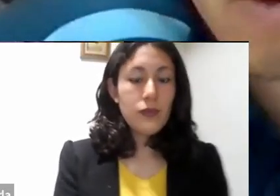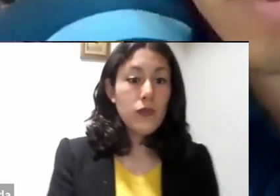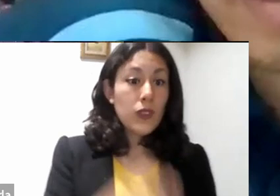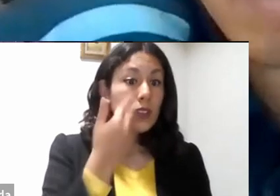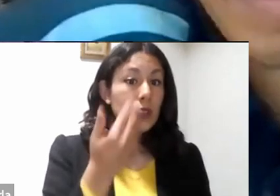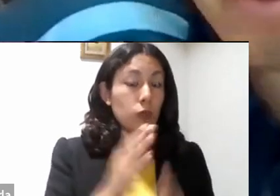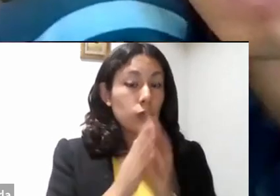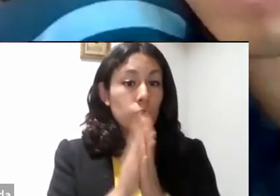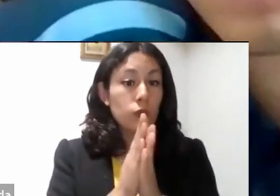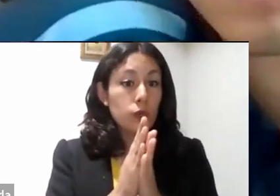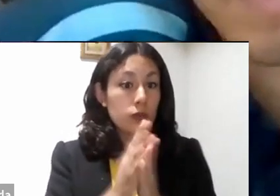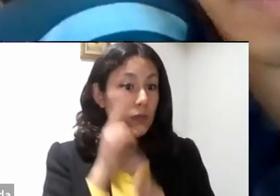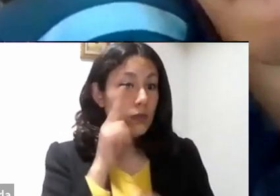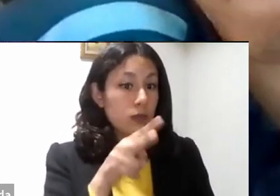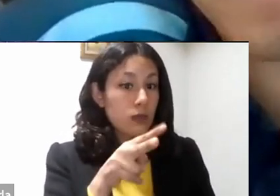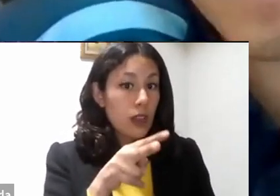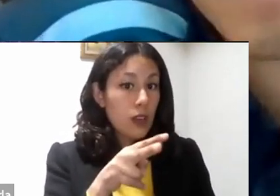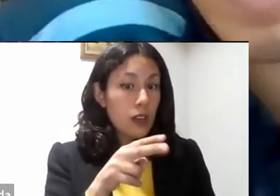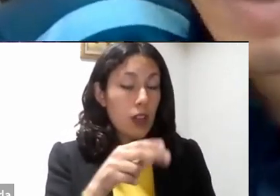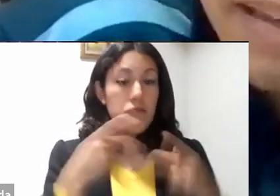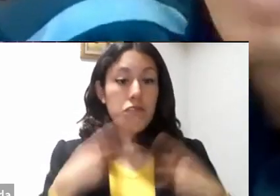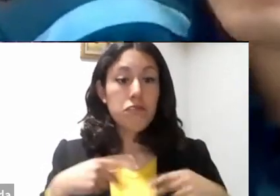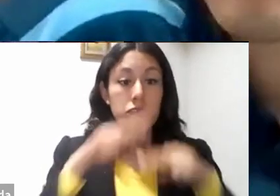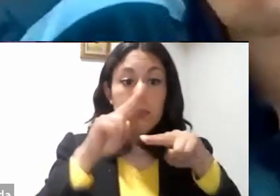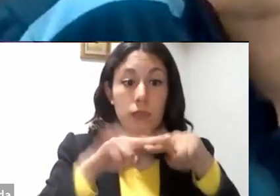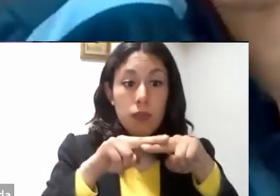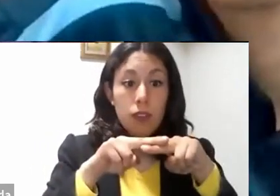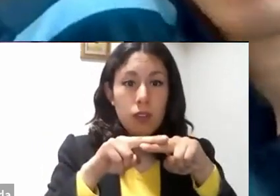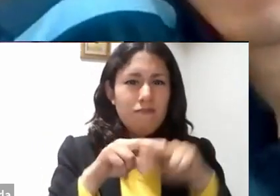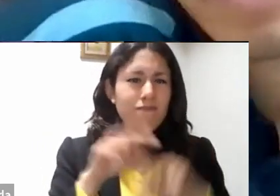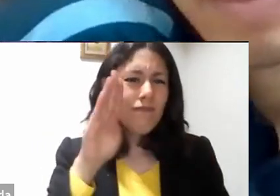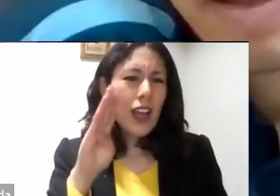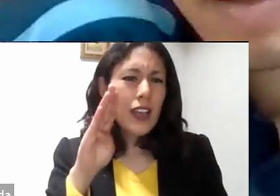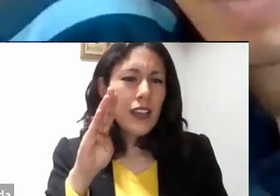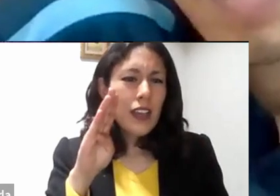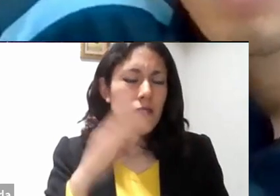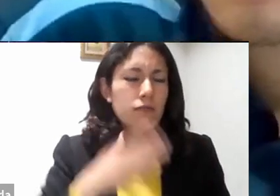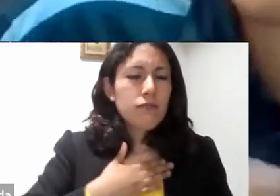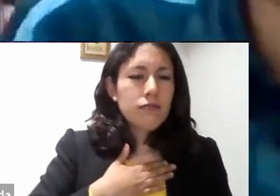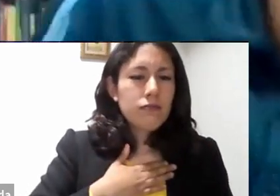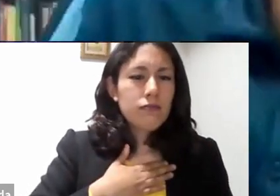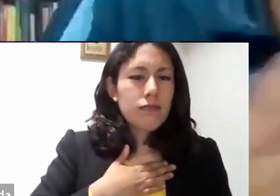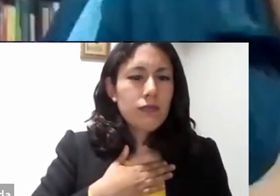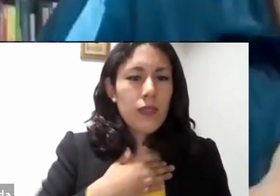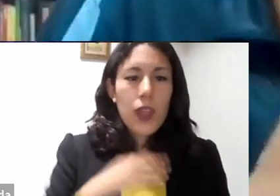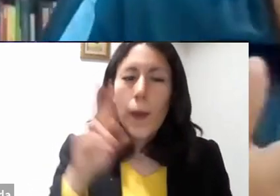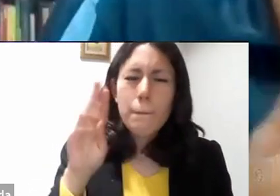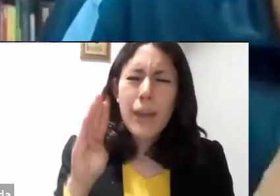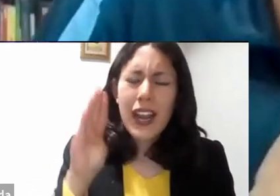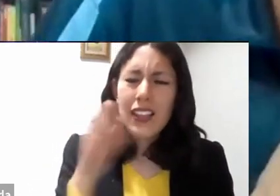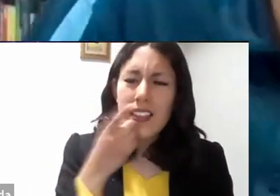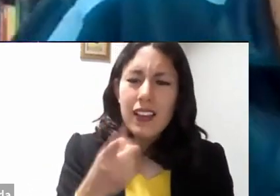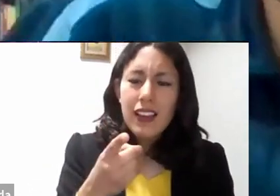que tiene su mano en el pecho. Parece que está diciendo como internamente eso que hacemos nosotros